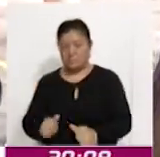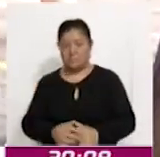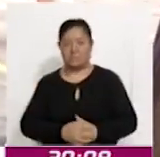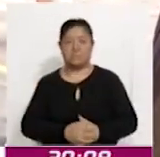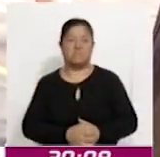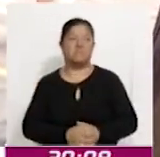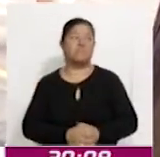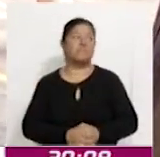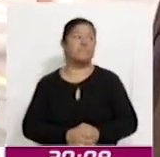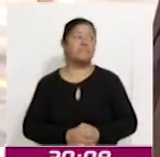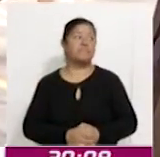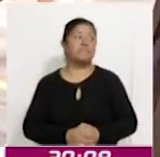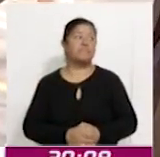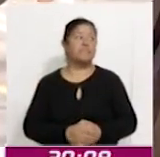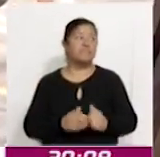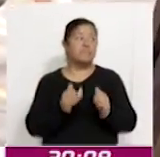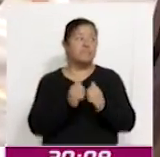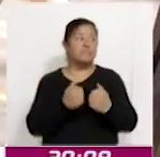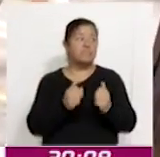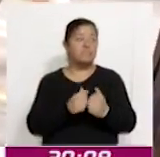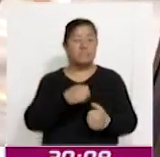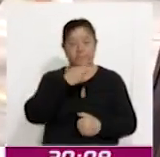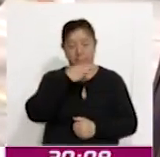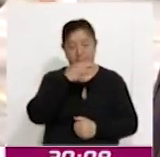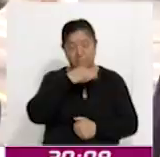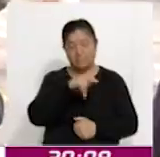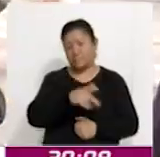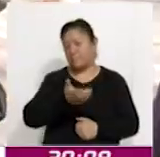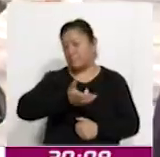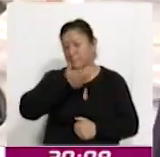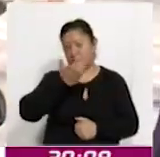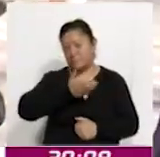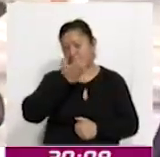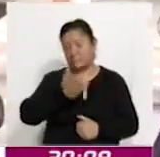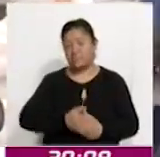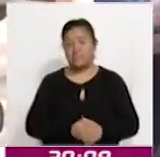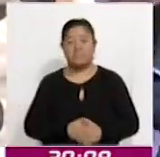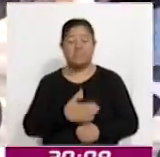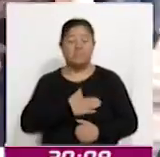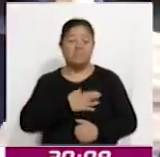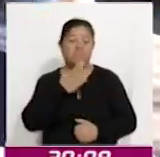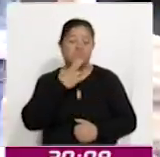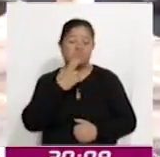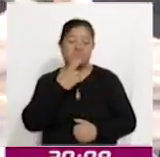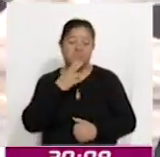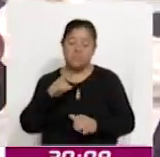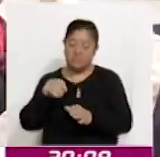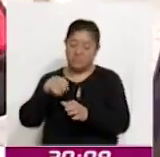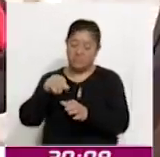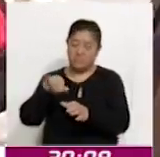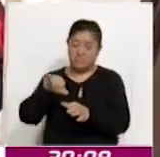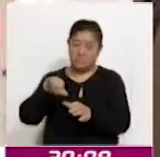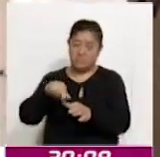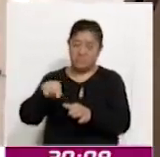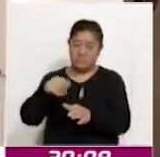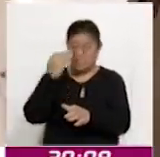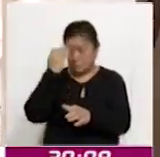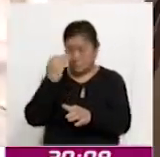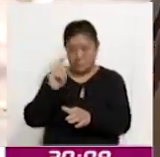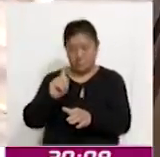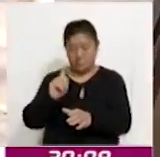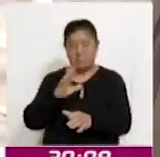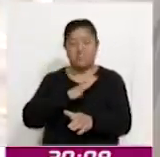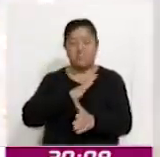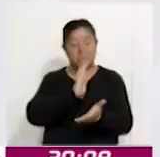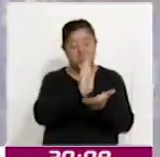son los siguientes. Pan tradicional de fiesta, porque es tradicional, no usamos conservadores y estamos empleando manteca